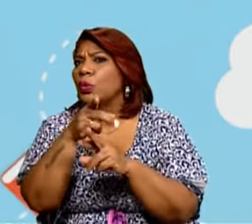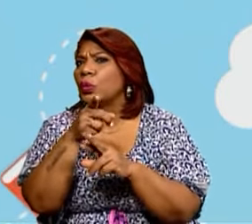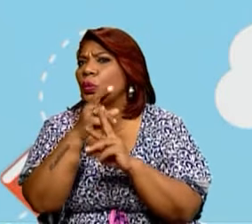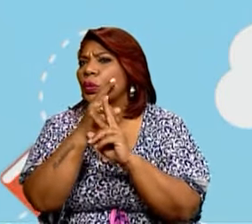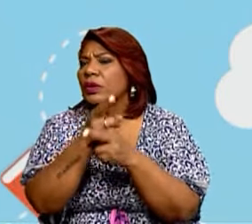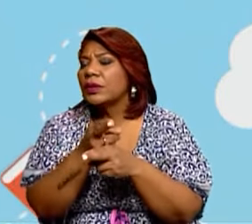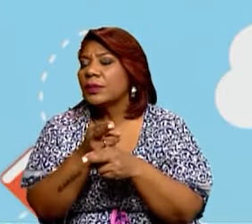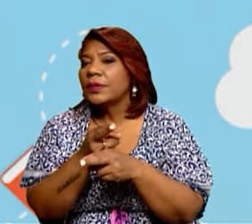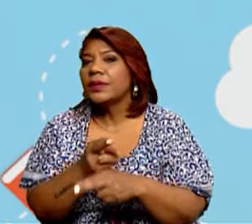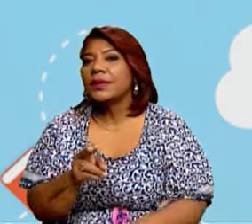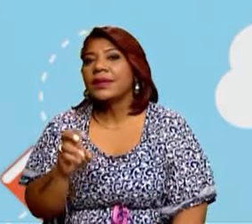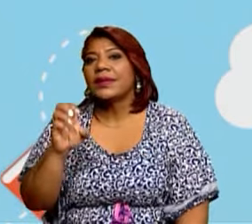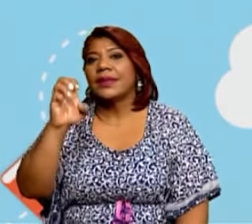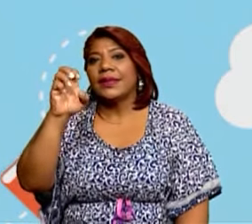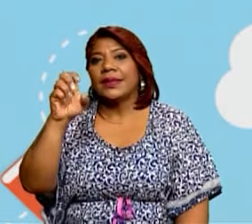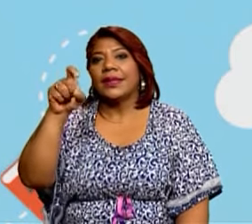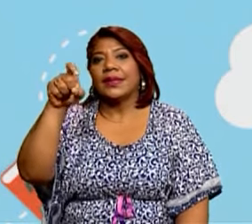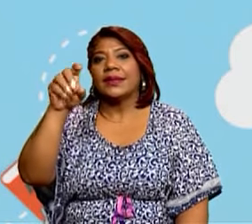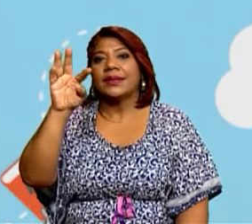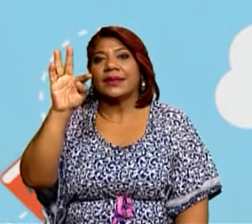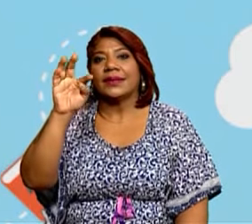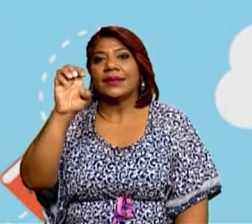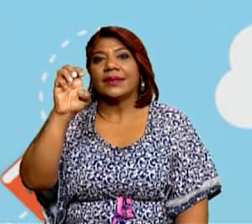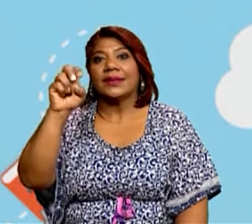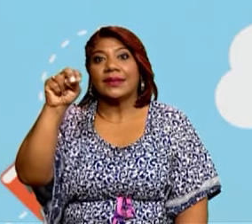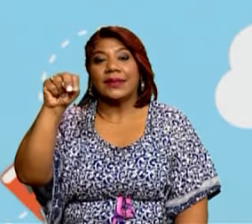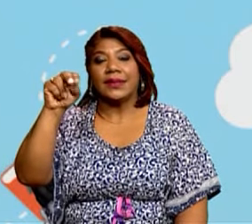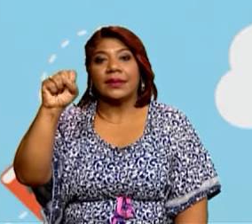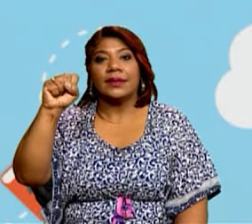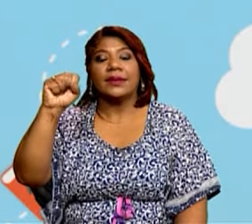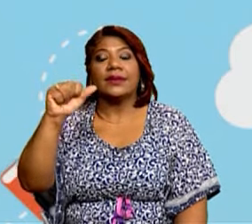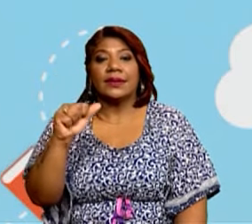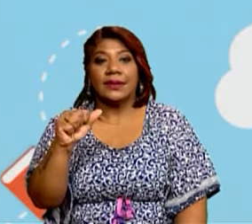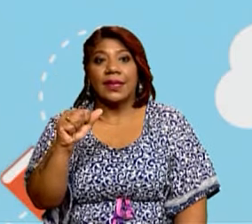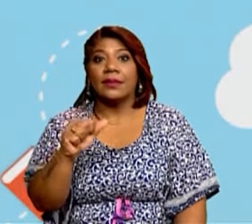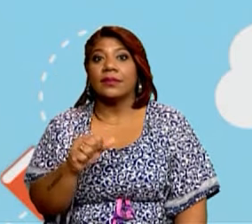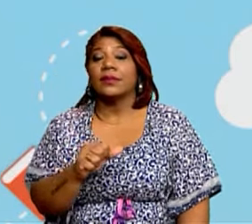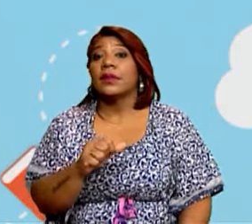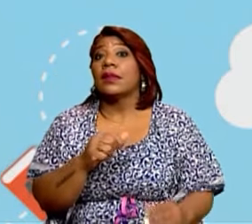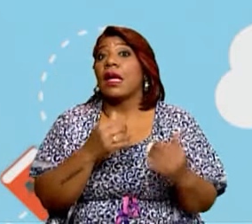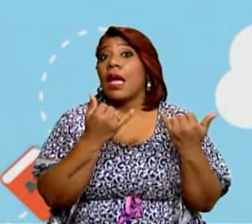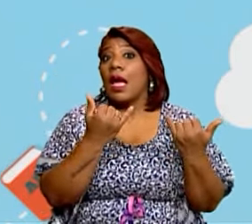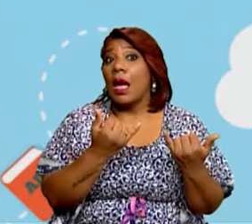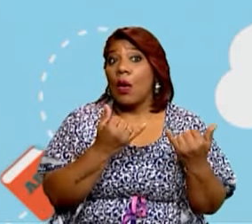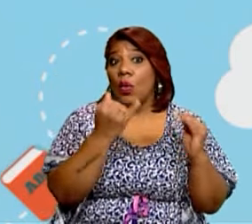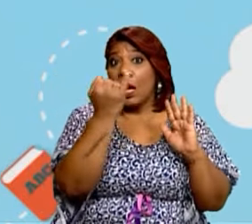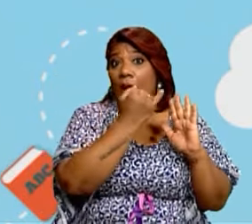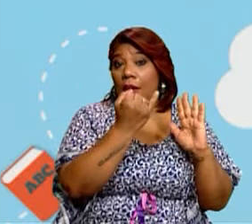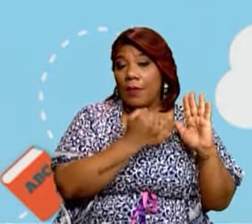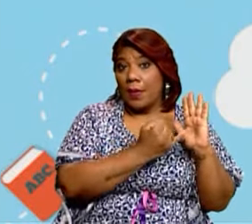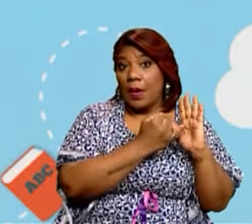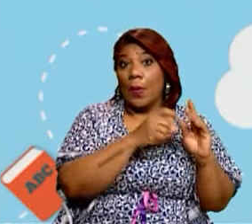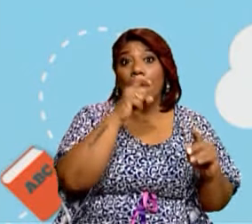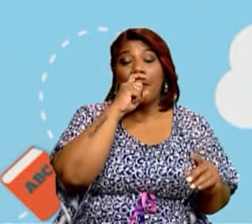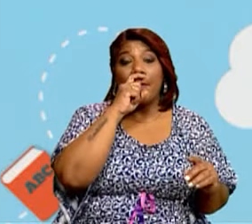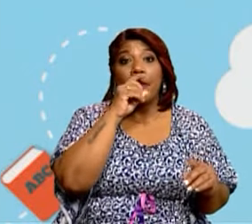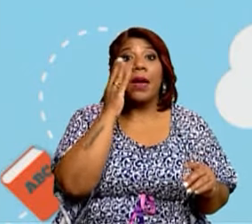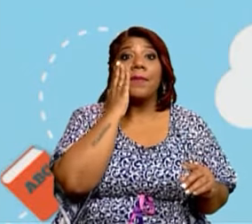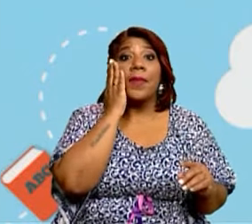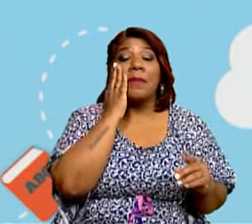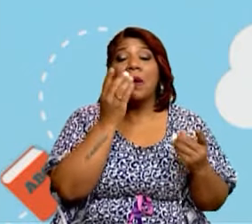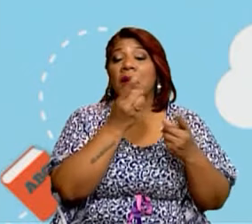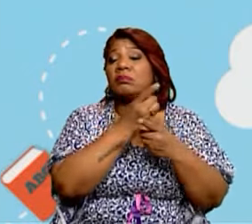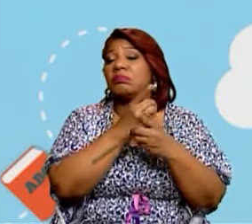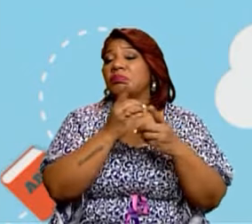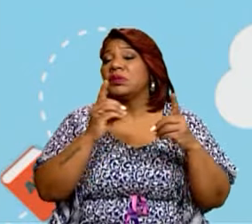extensa o extendida. Es una nueva familia formada por un padre o una madre divorciada